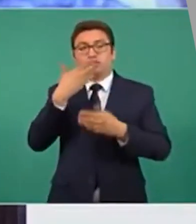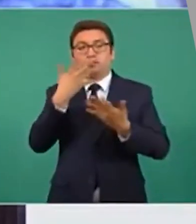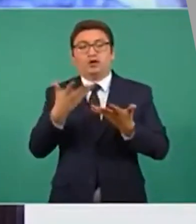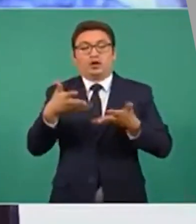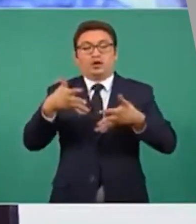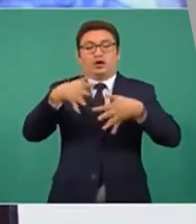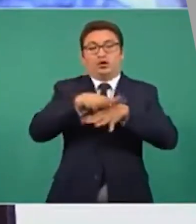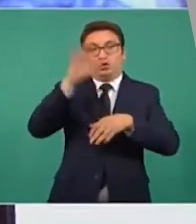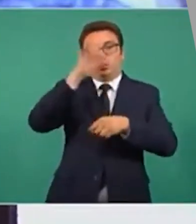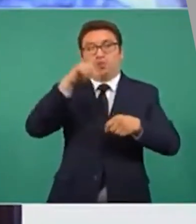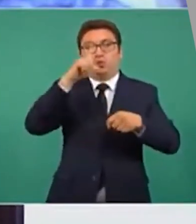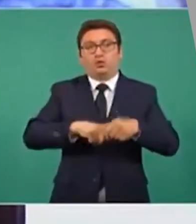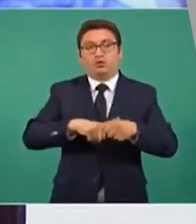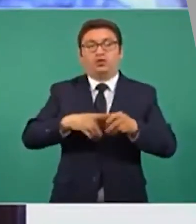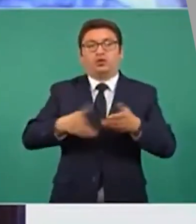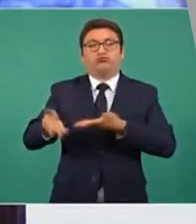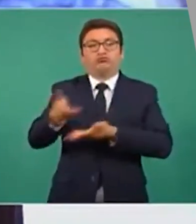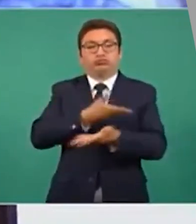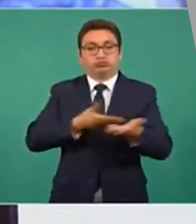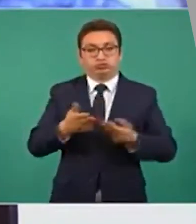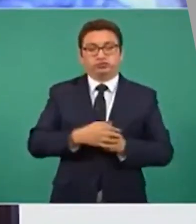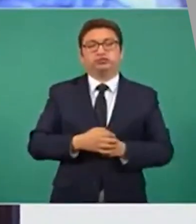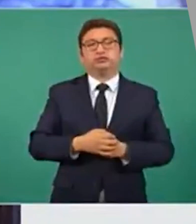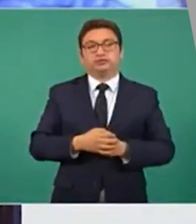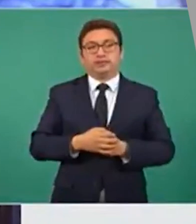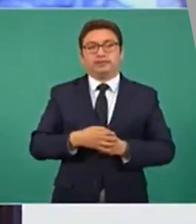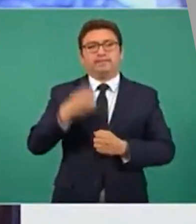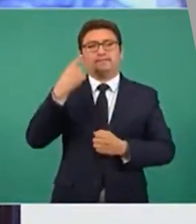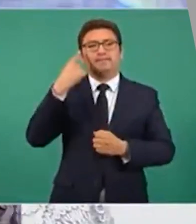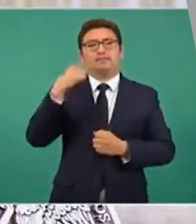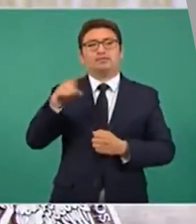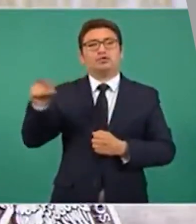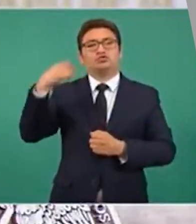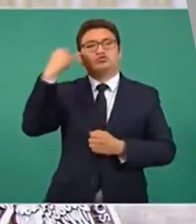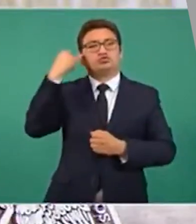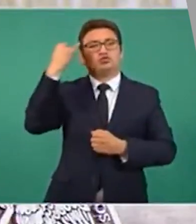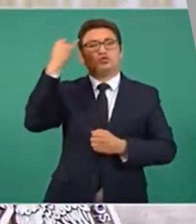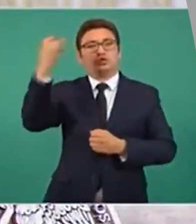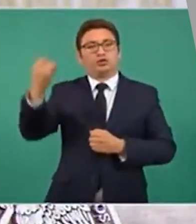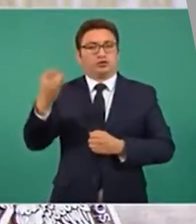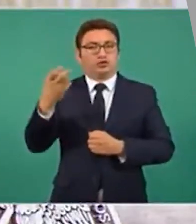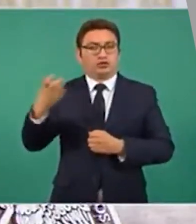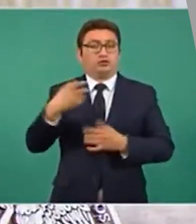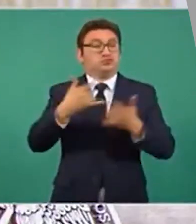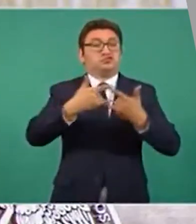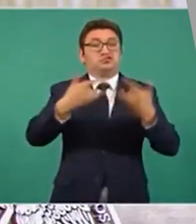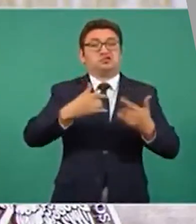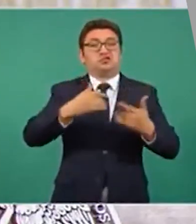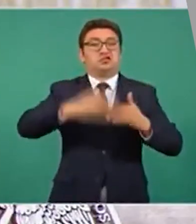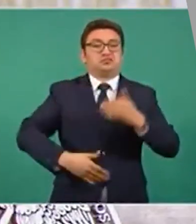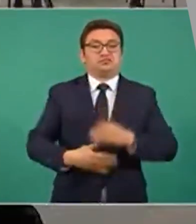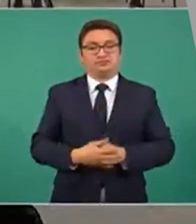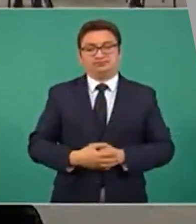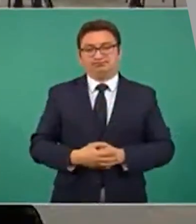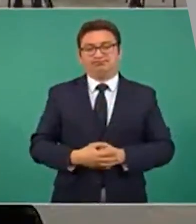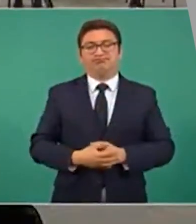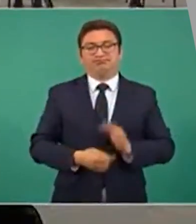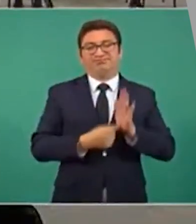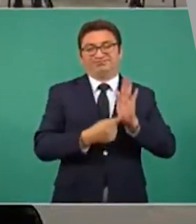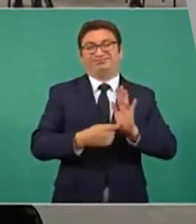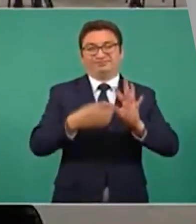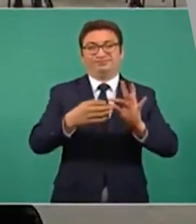fusión, al mestizaje, más acorde con su idea del fin de la historia. Ahí se las dejamos.